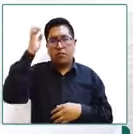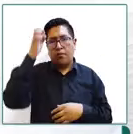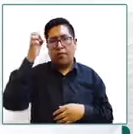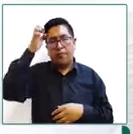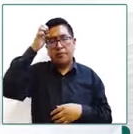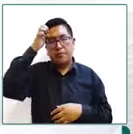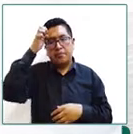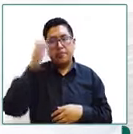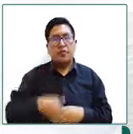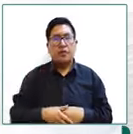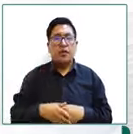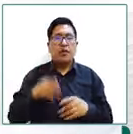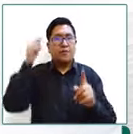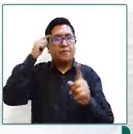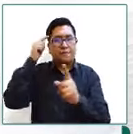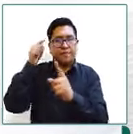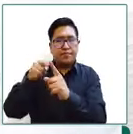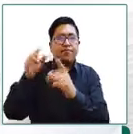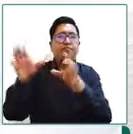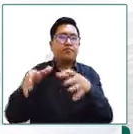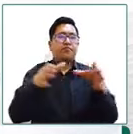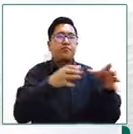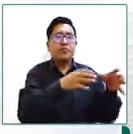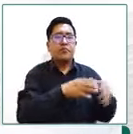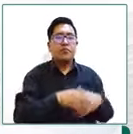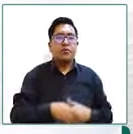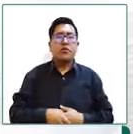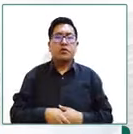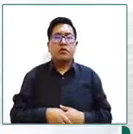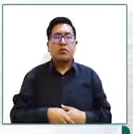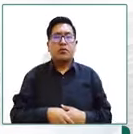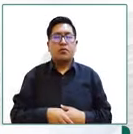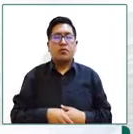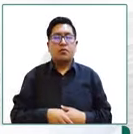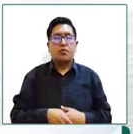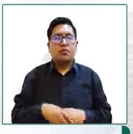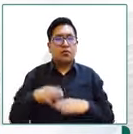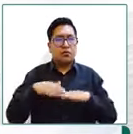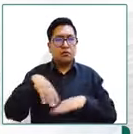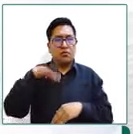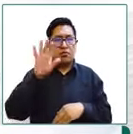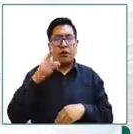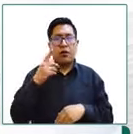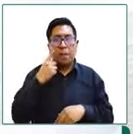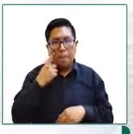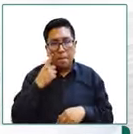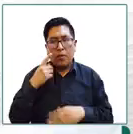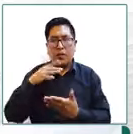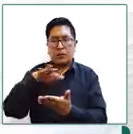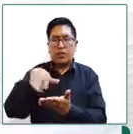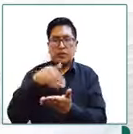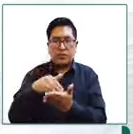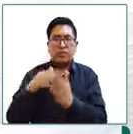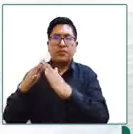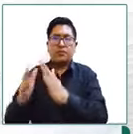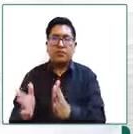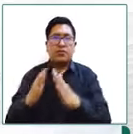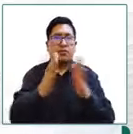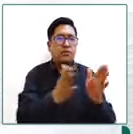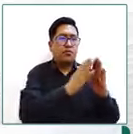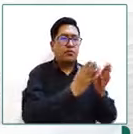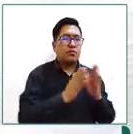respecto a estos centros también la mayor cantidad de estos centros de acogimiento se